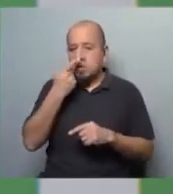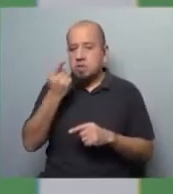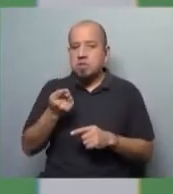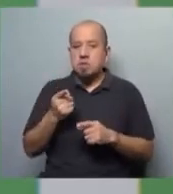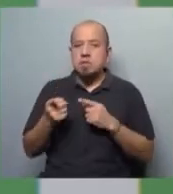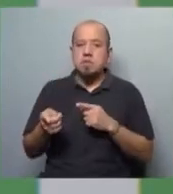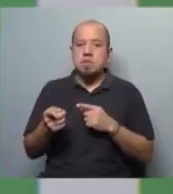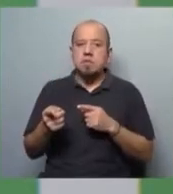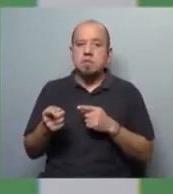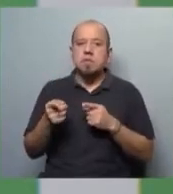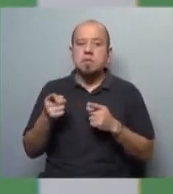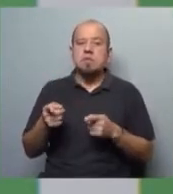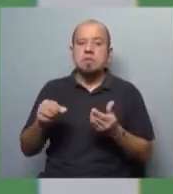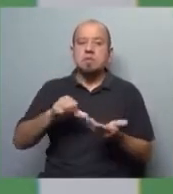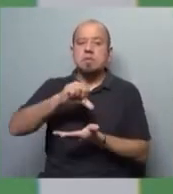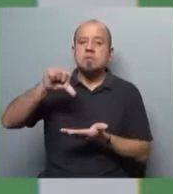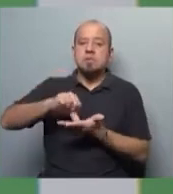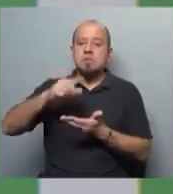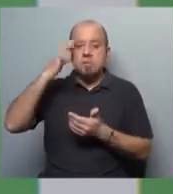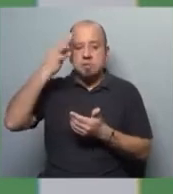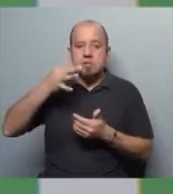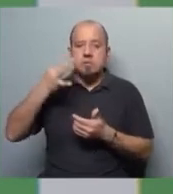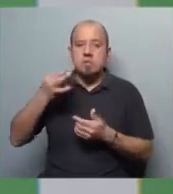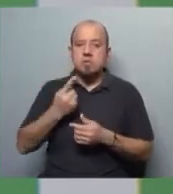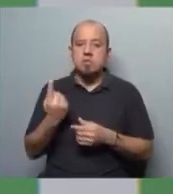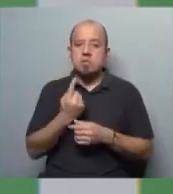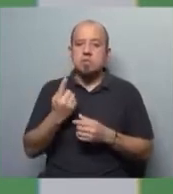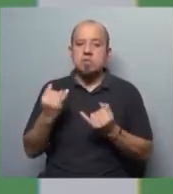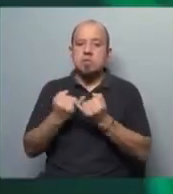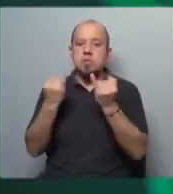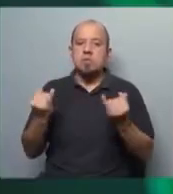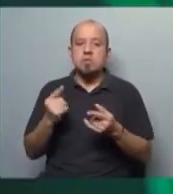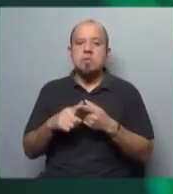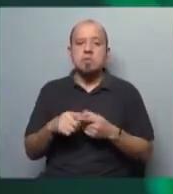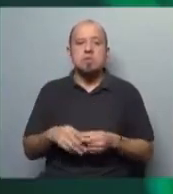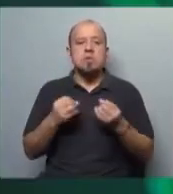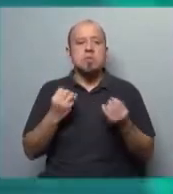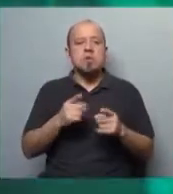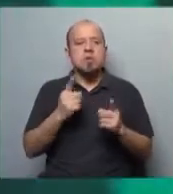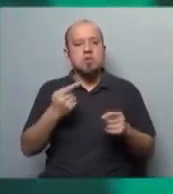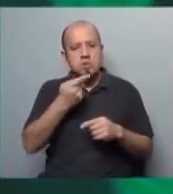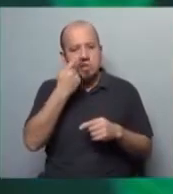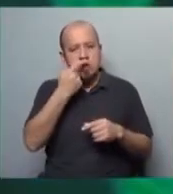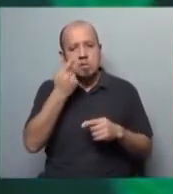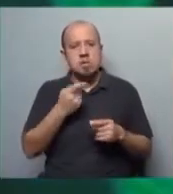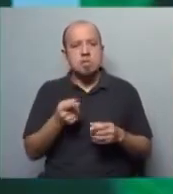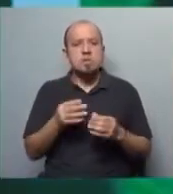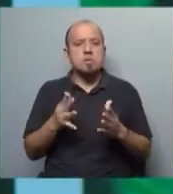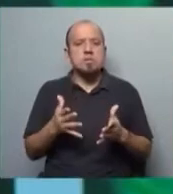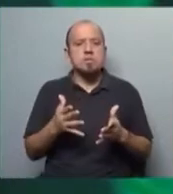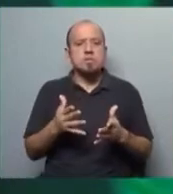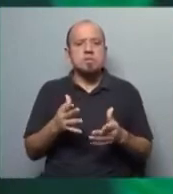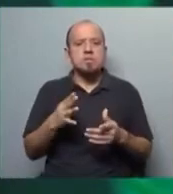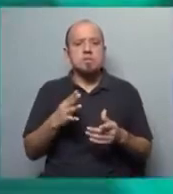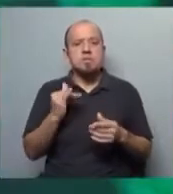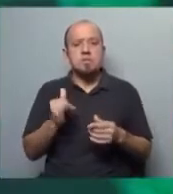sea ese país realmente autónomo e independiente. ¿Y por qué no les interesa? Porque es un país que sistemáticamente